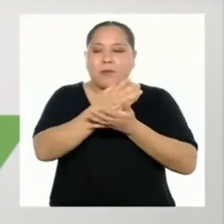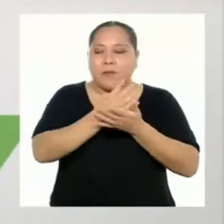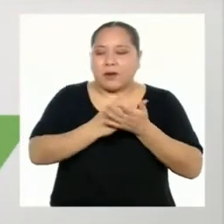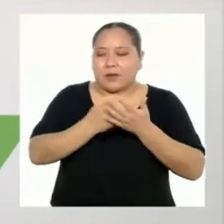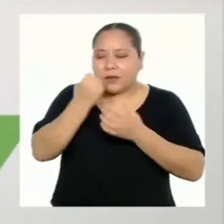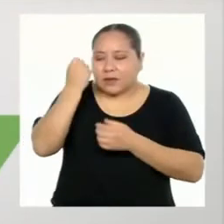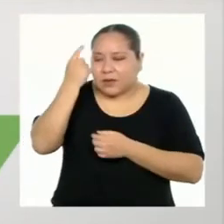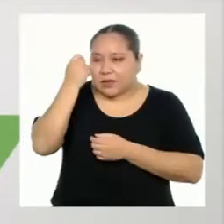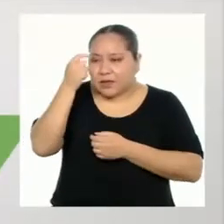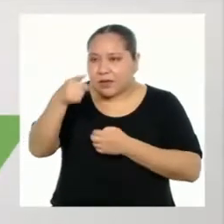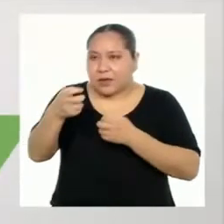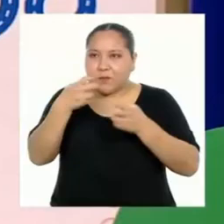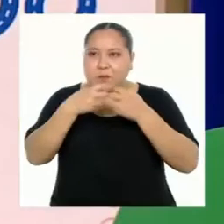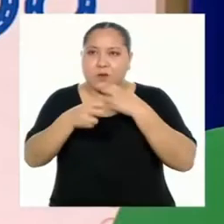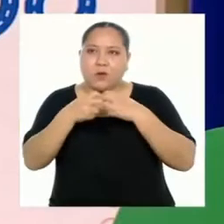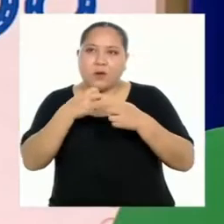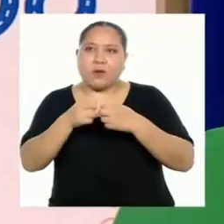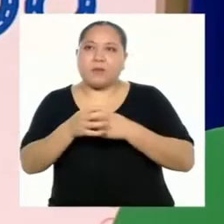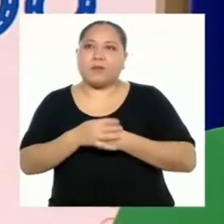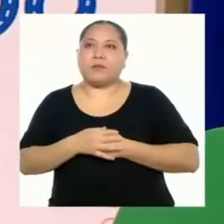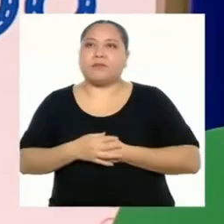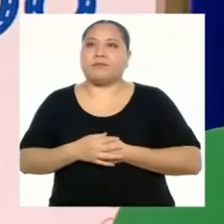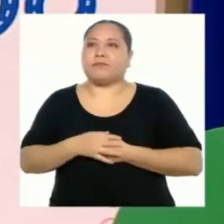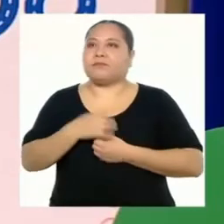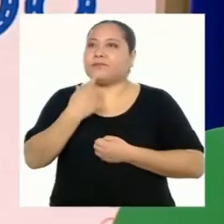de comprensión del problema?